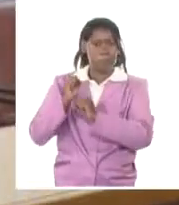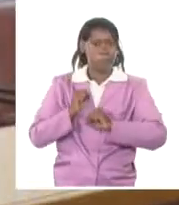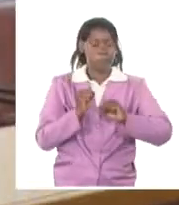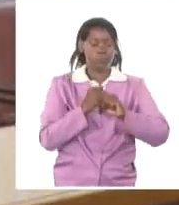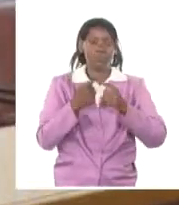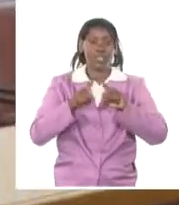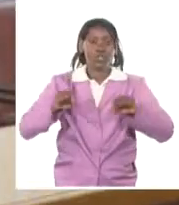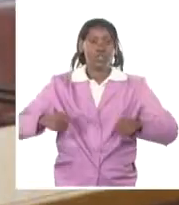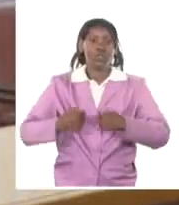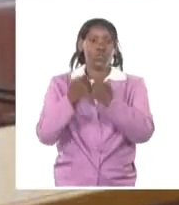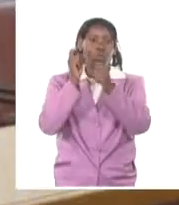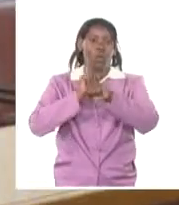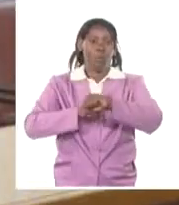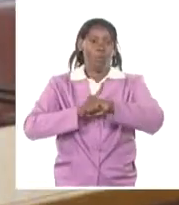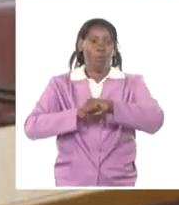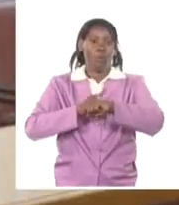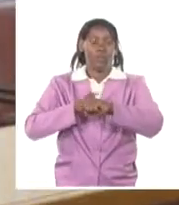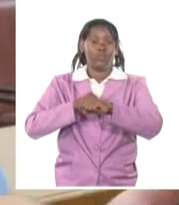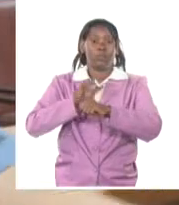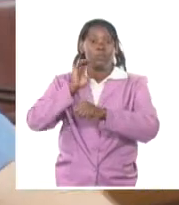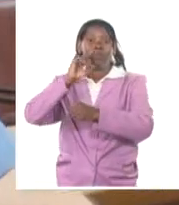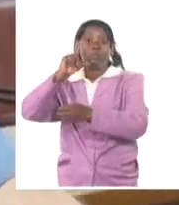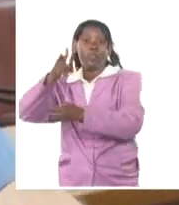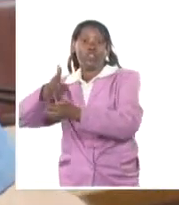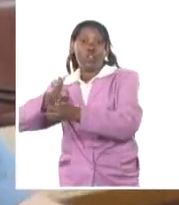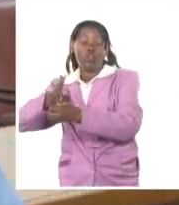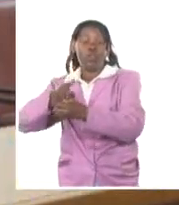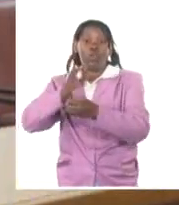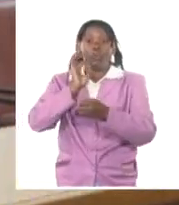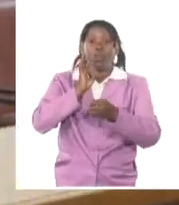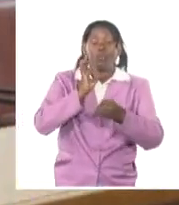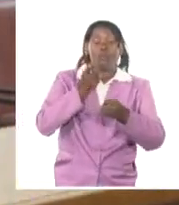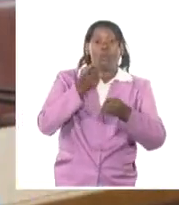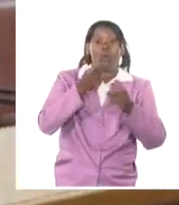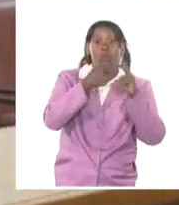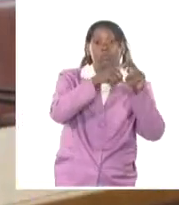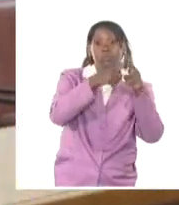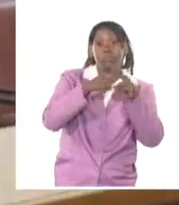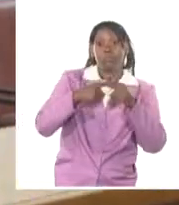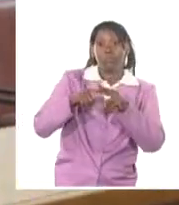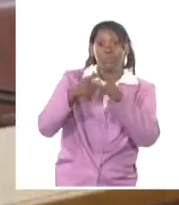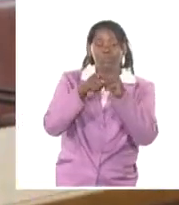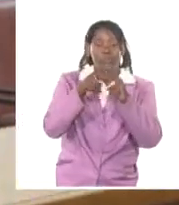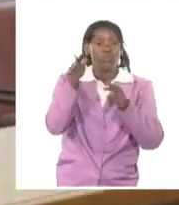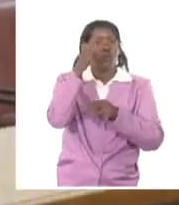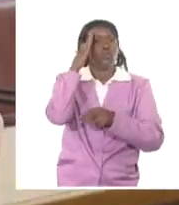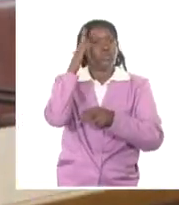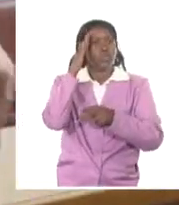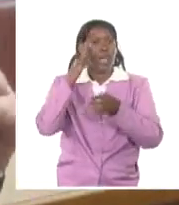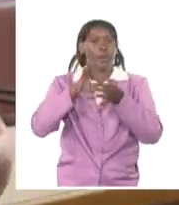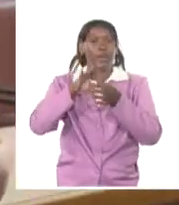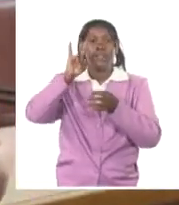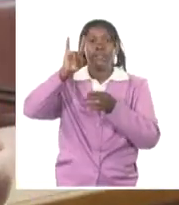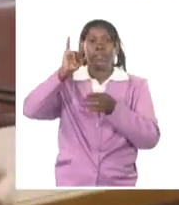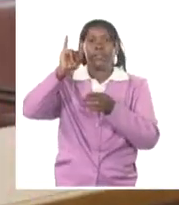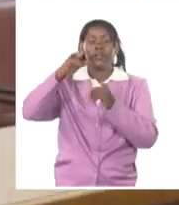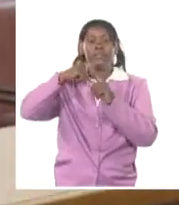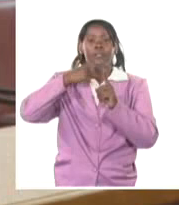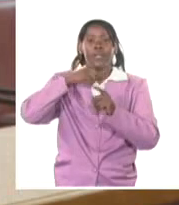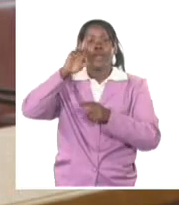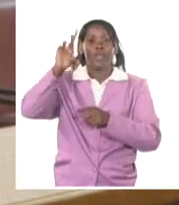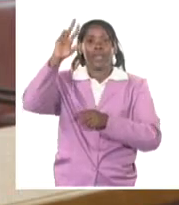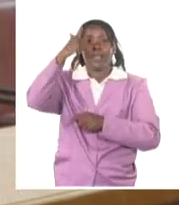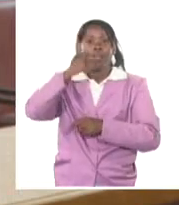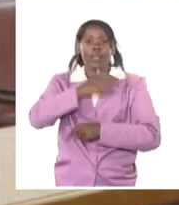con salidas de unidades. Bueno, todos vimos el accidente que hubo en Guitera, que no afecta el programa que tenemos con Guitera.